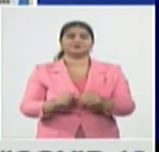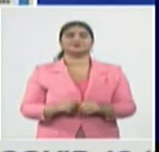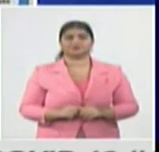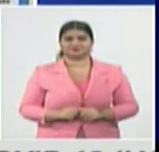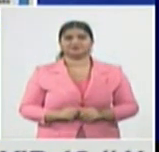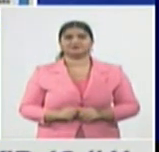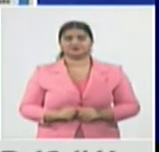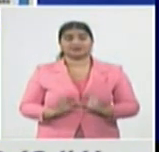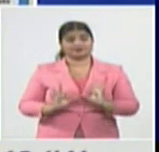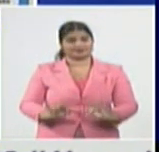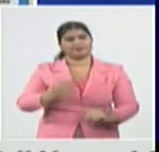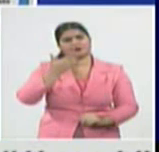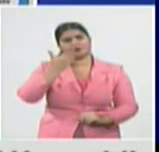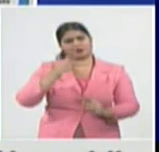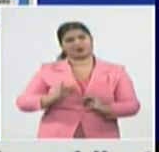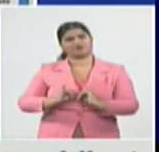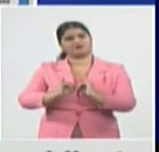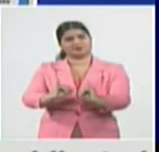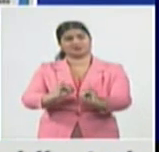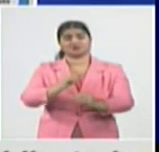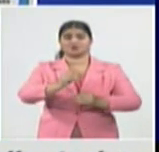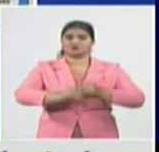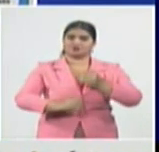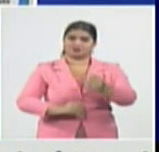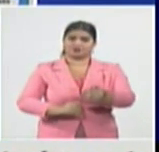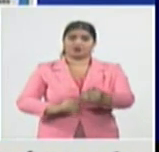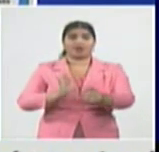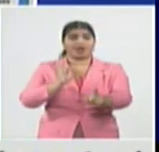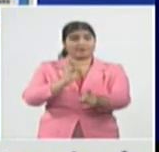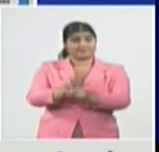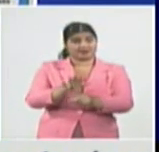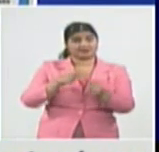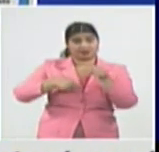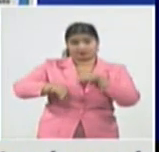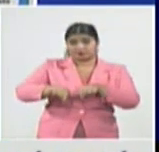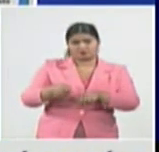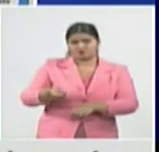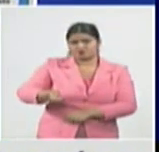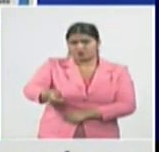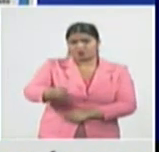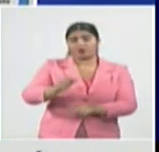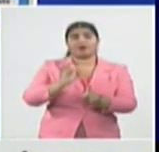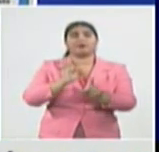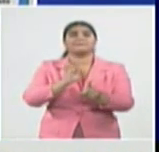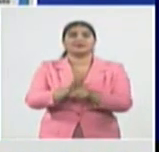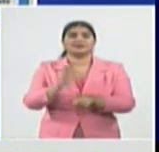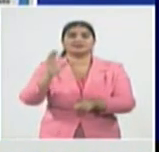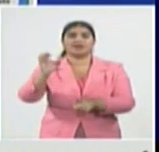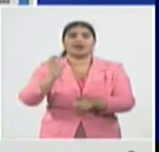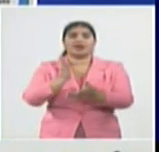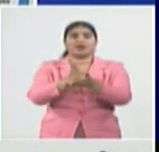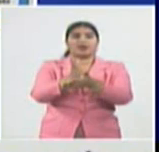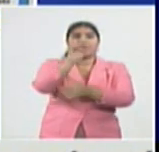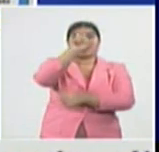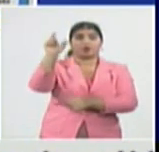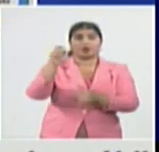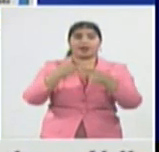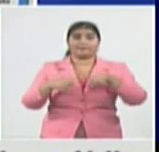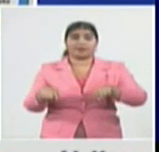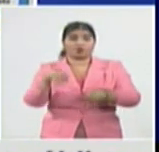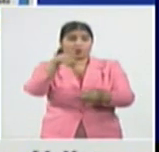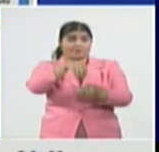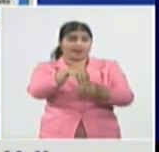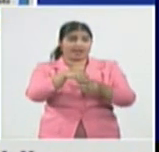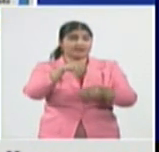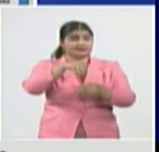esperanzadora noticia. El curso escolar comienza en días de manera no presencial sin exceso de confianza hay